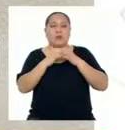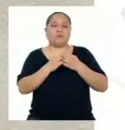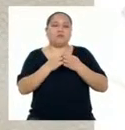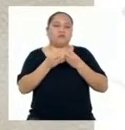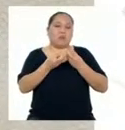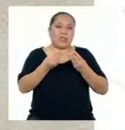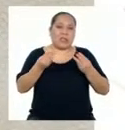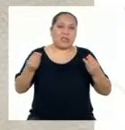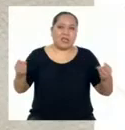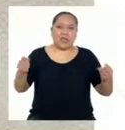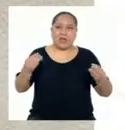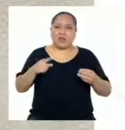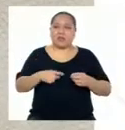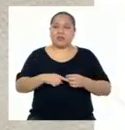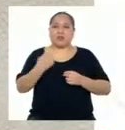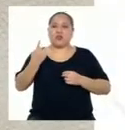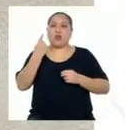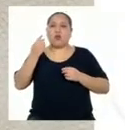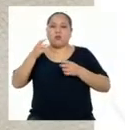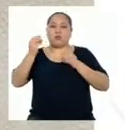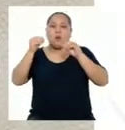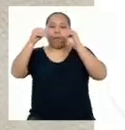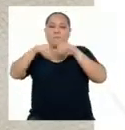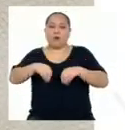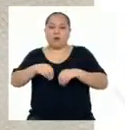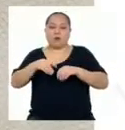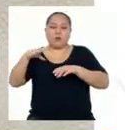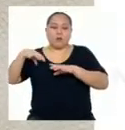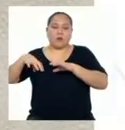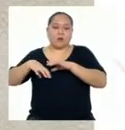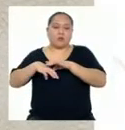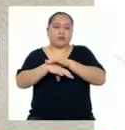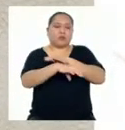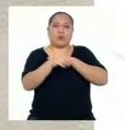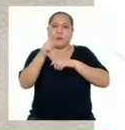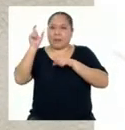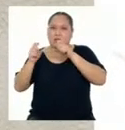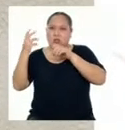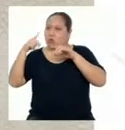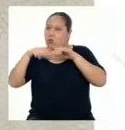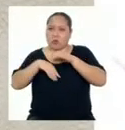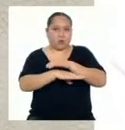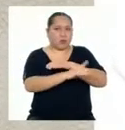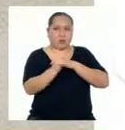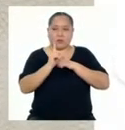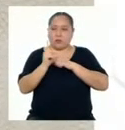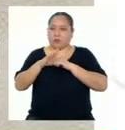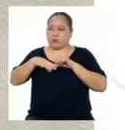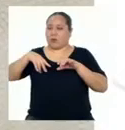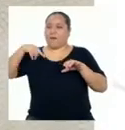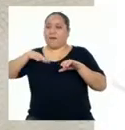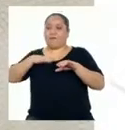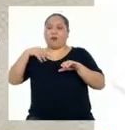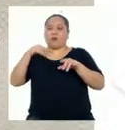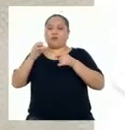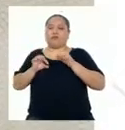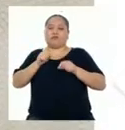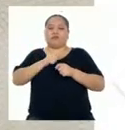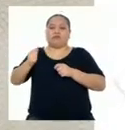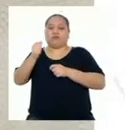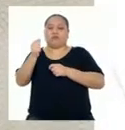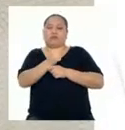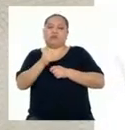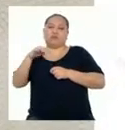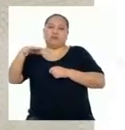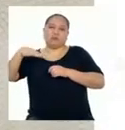Y dispositivos Accionados En forma automática Desde una sala De control Tiene también Otros usos A través de la